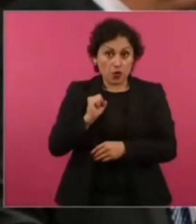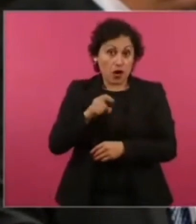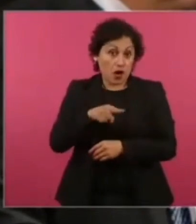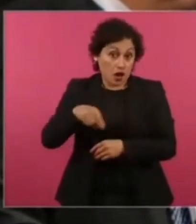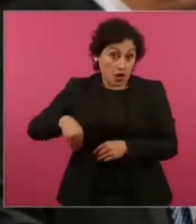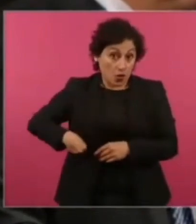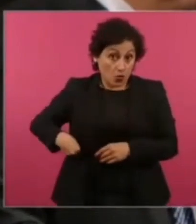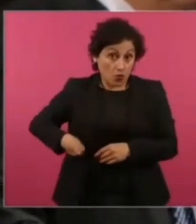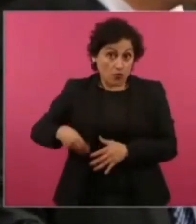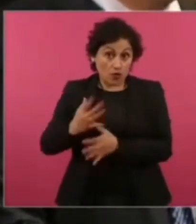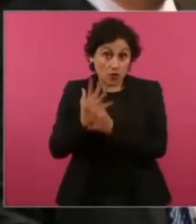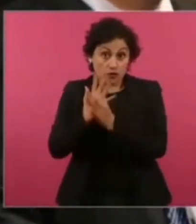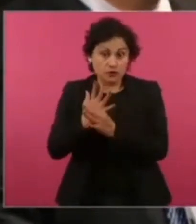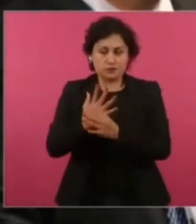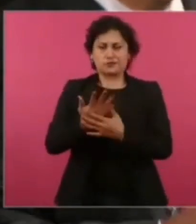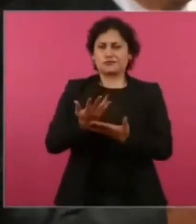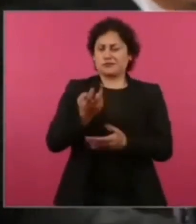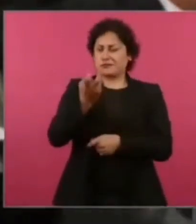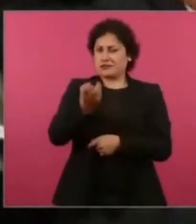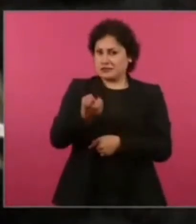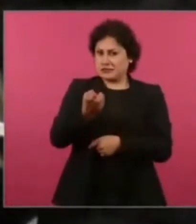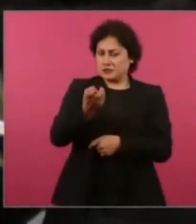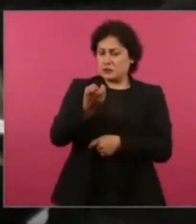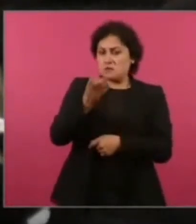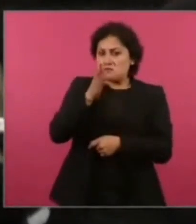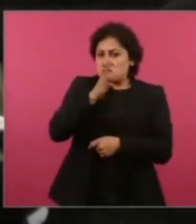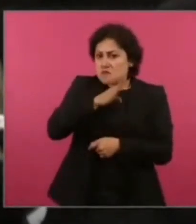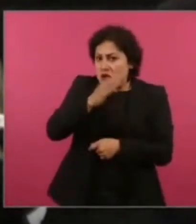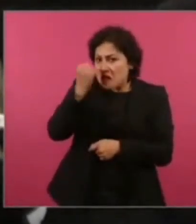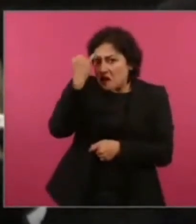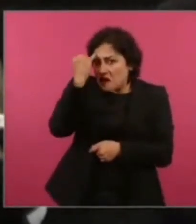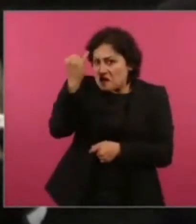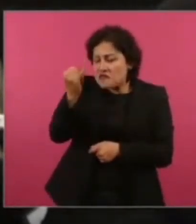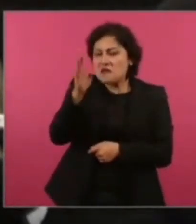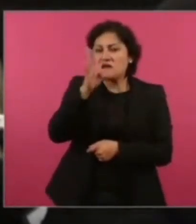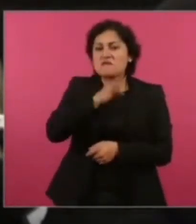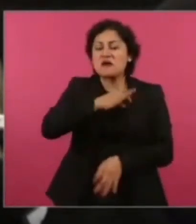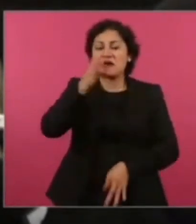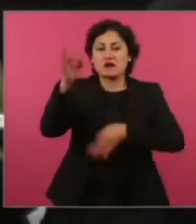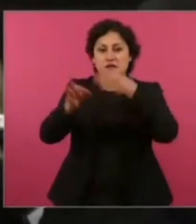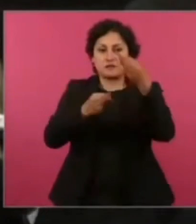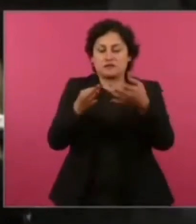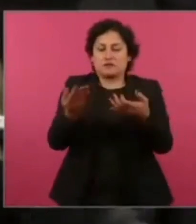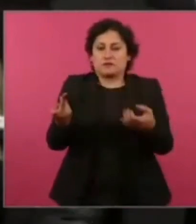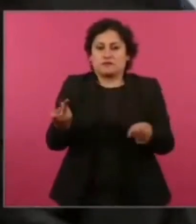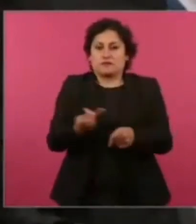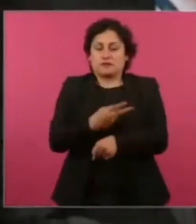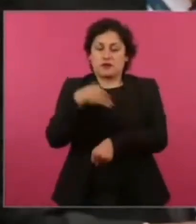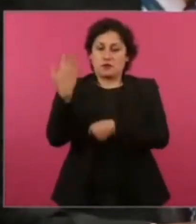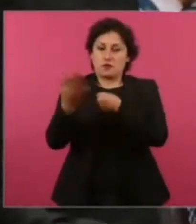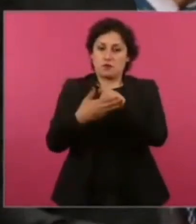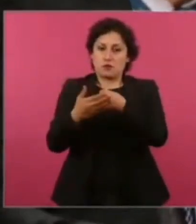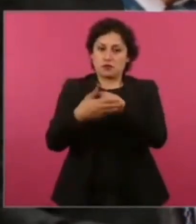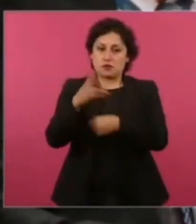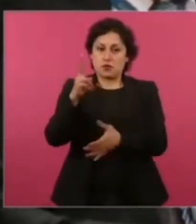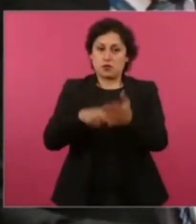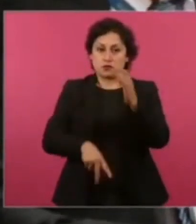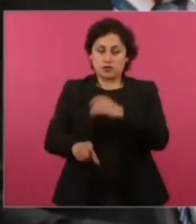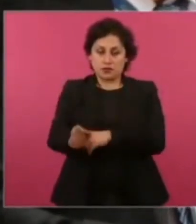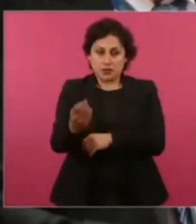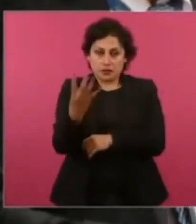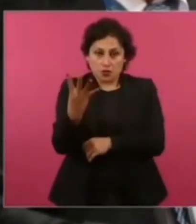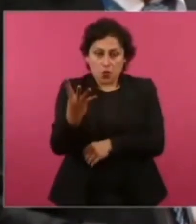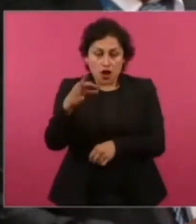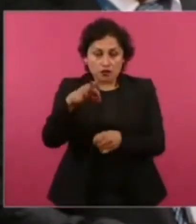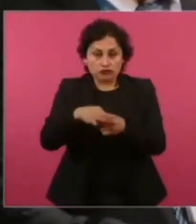y hacia los comicios 2024, si el crimen organizado mexicano está actuando así en otros países, ¿qué